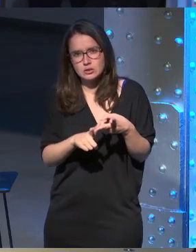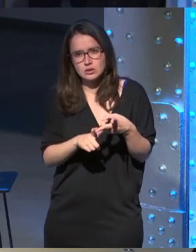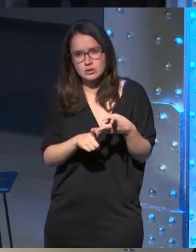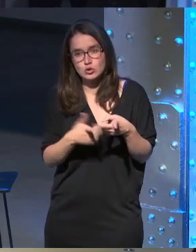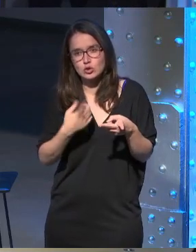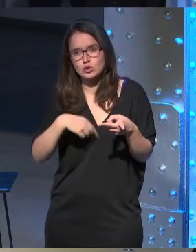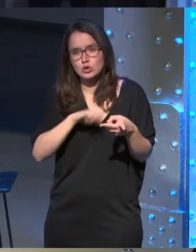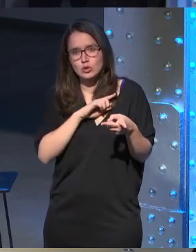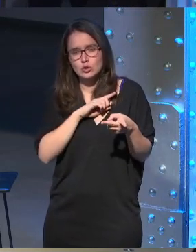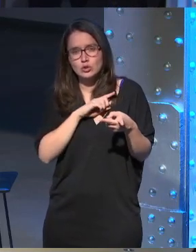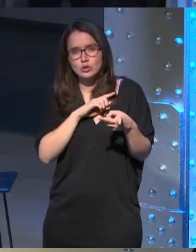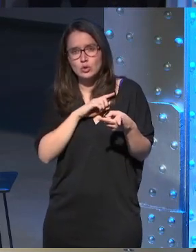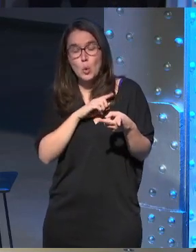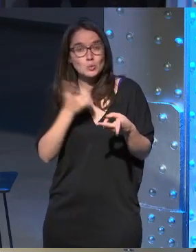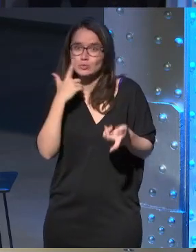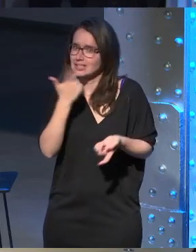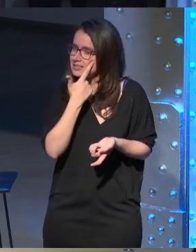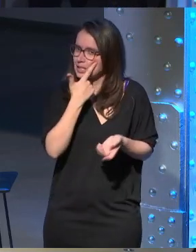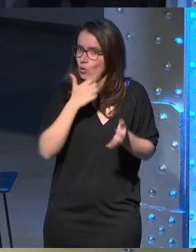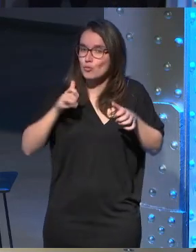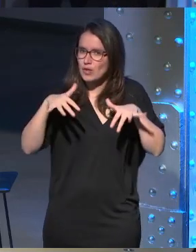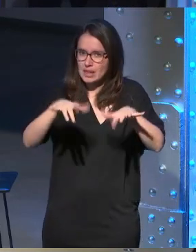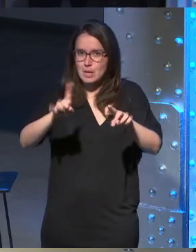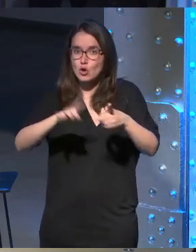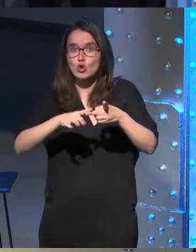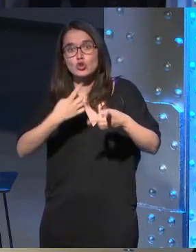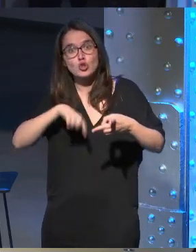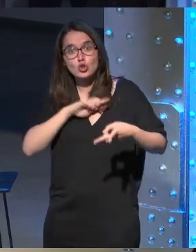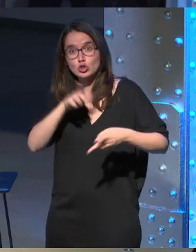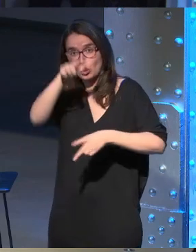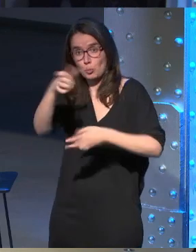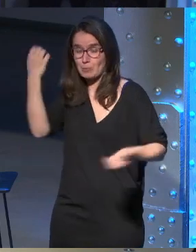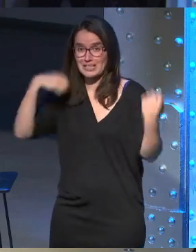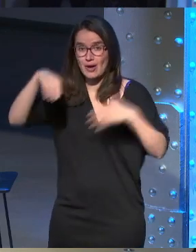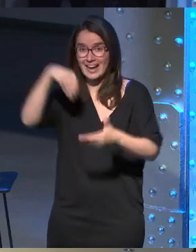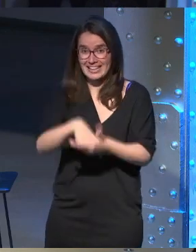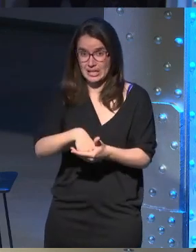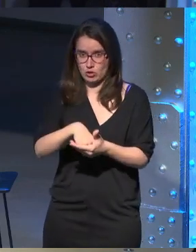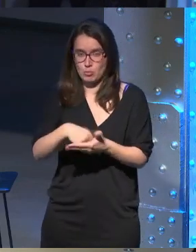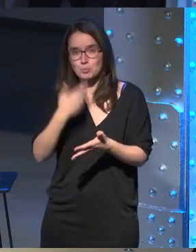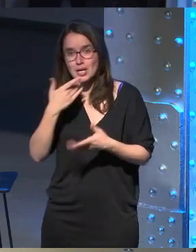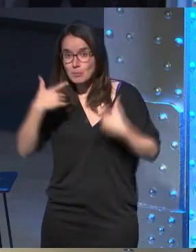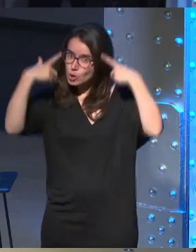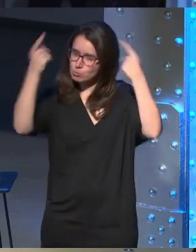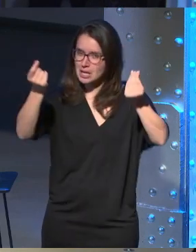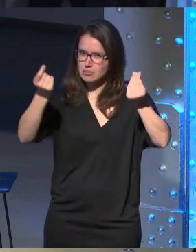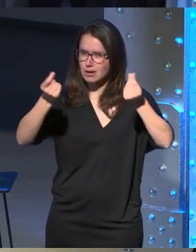simplemente un un testigo un voyer un fantasma sino que seamos un personaje de la narración que seamos Batman uno de los momentos más épicos que yo he vivido en